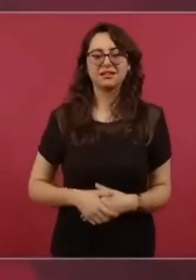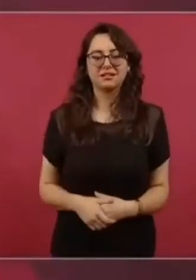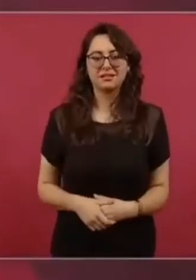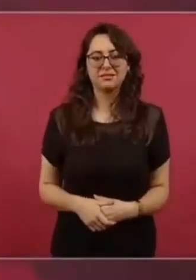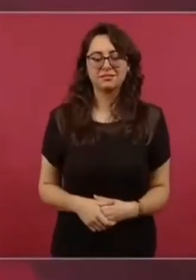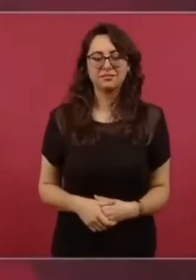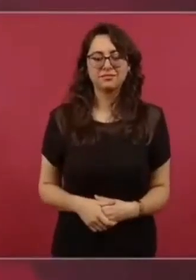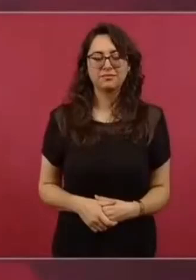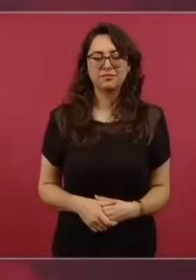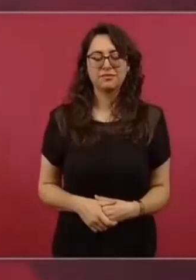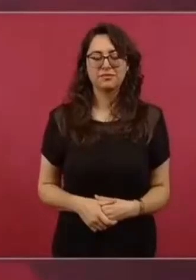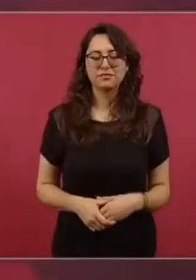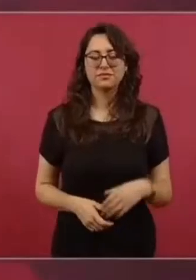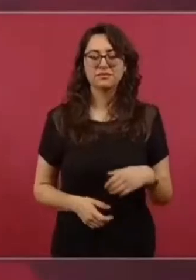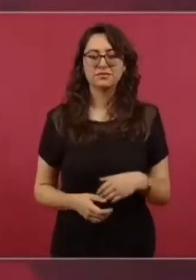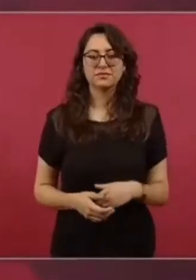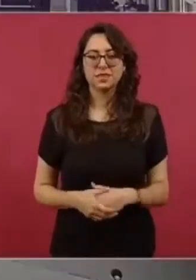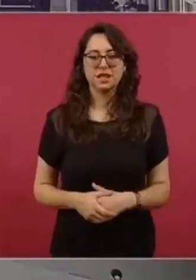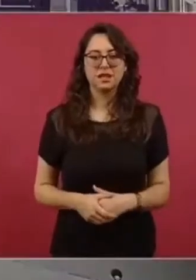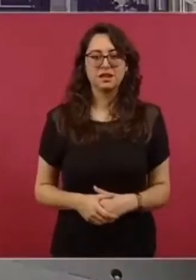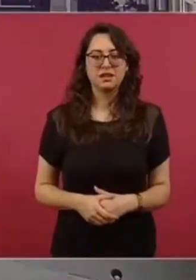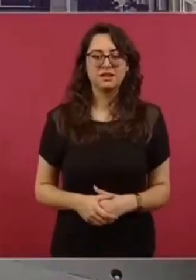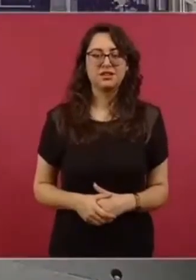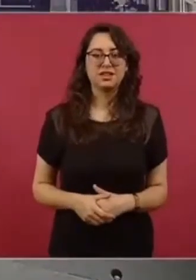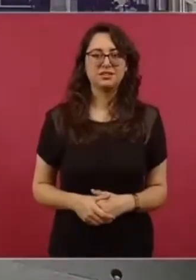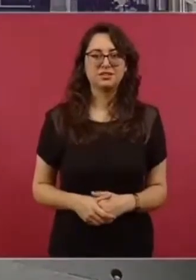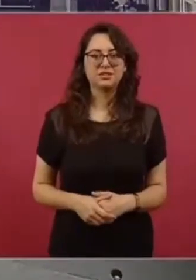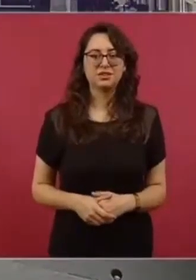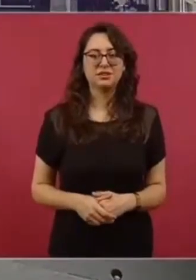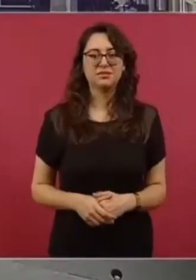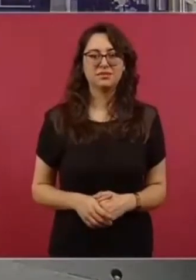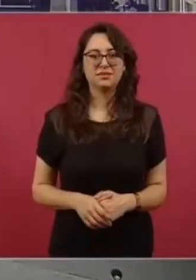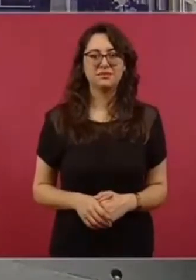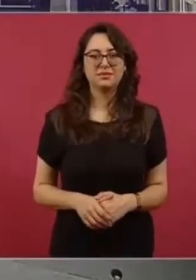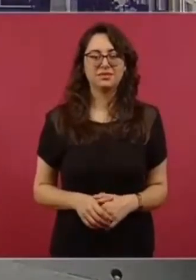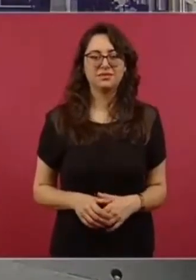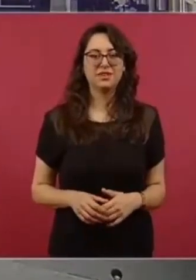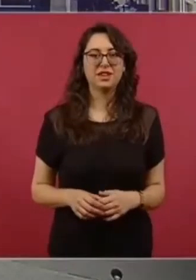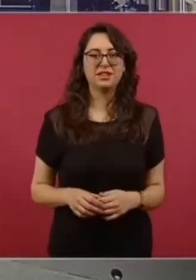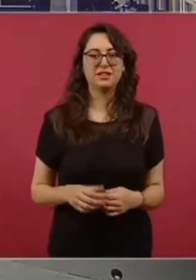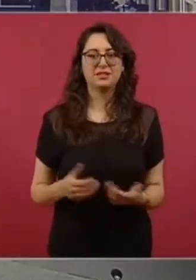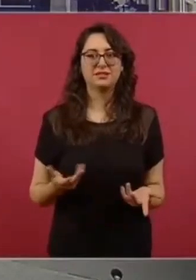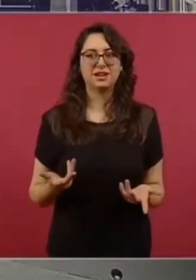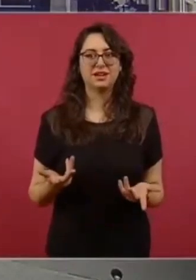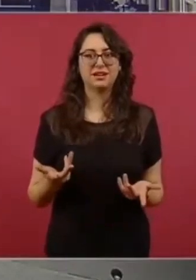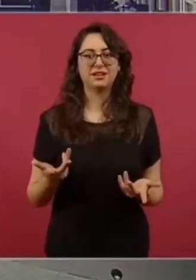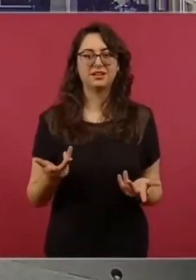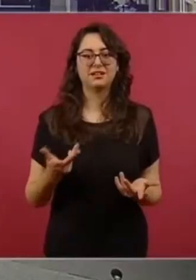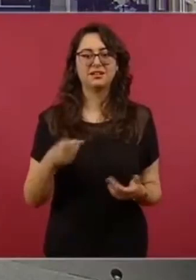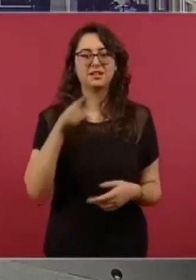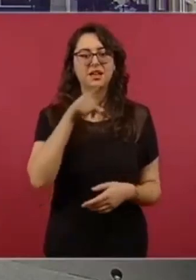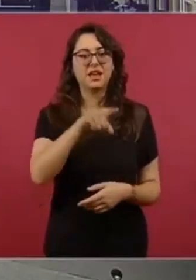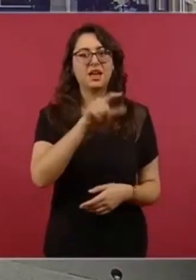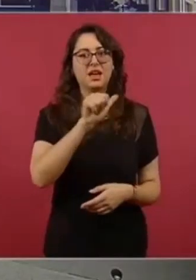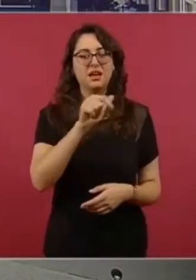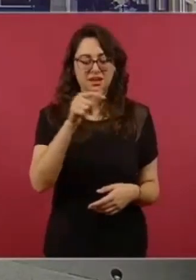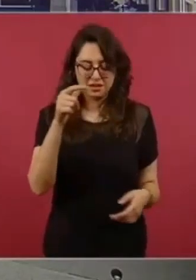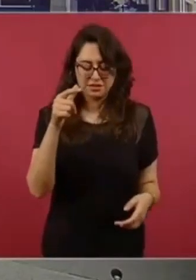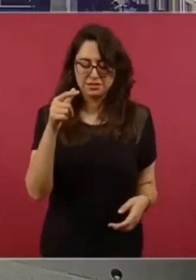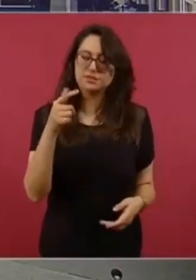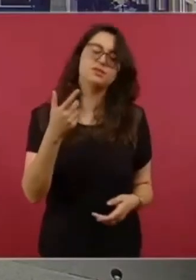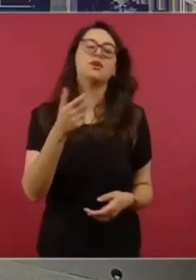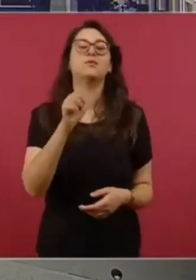Y a ver que nos mande Alejandro Svarchi,